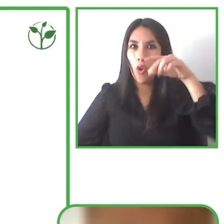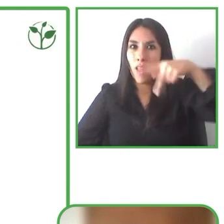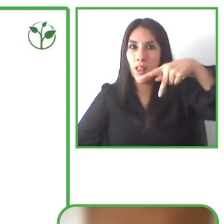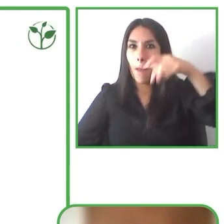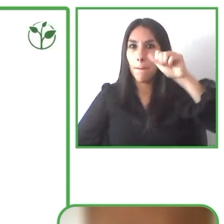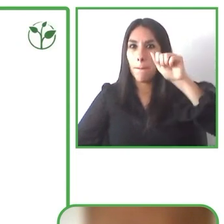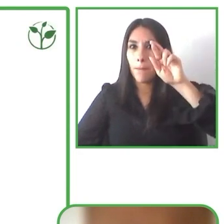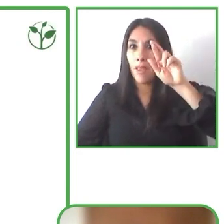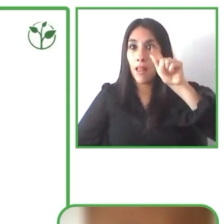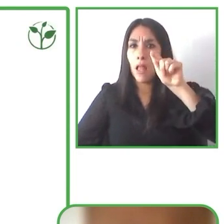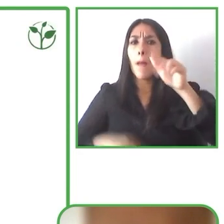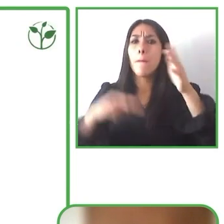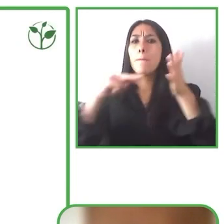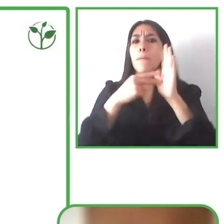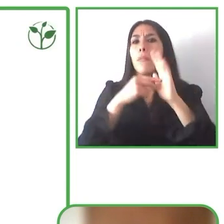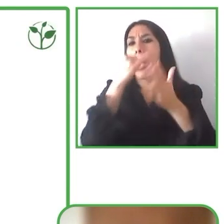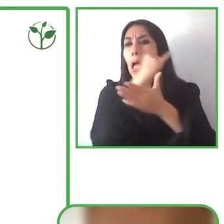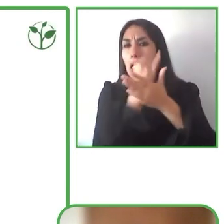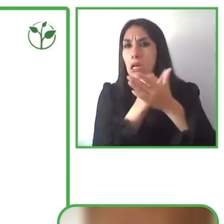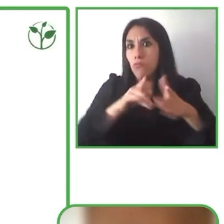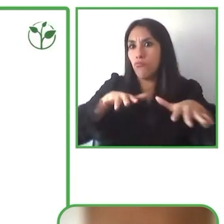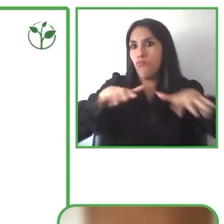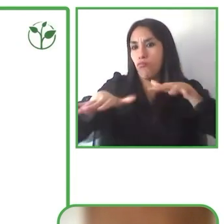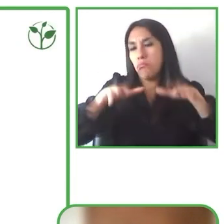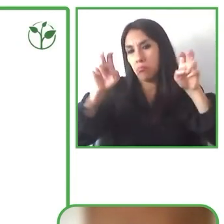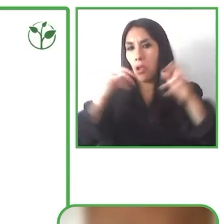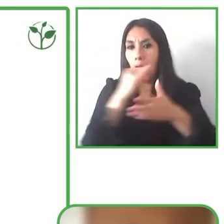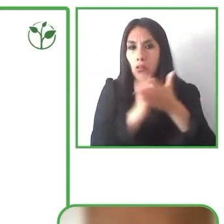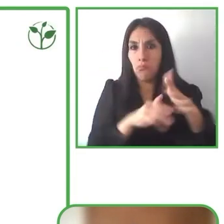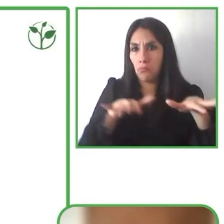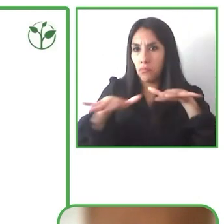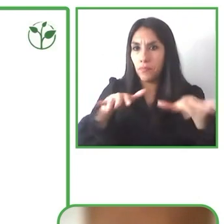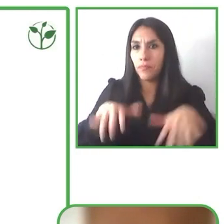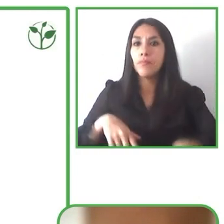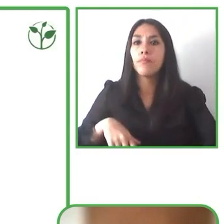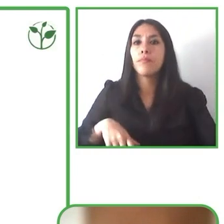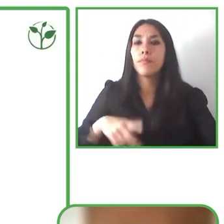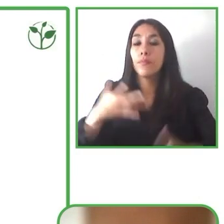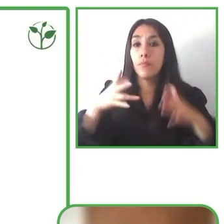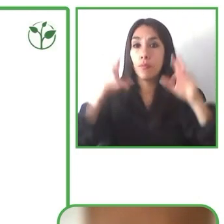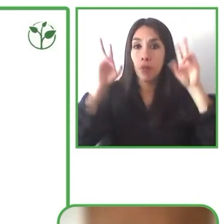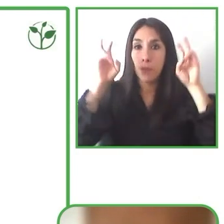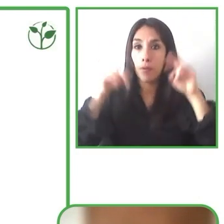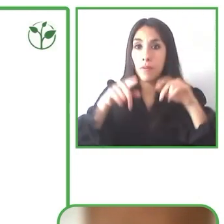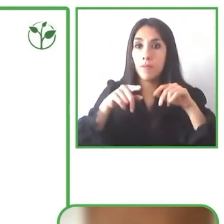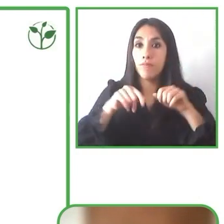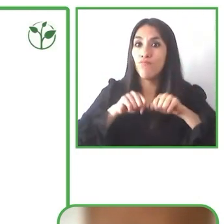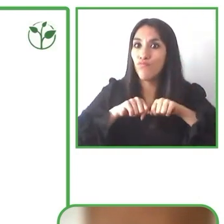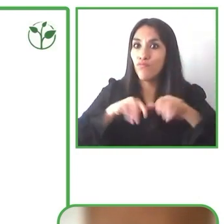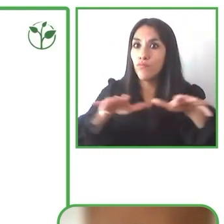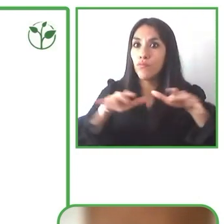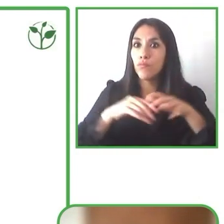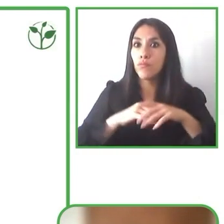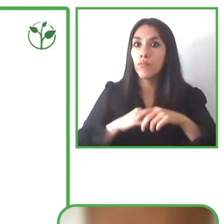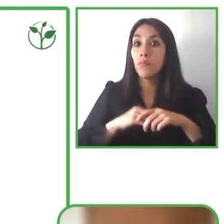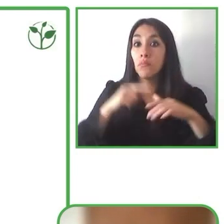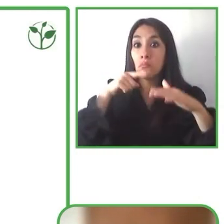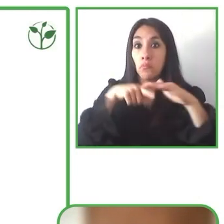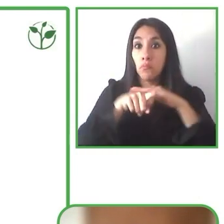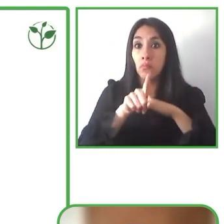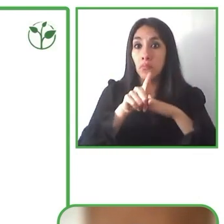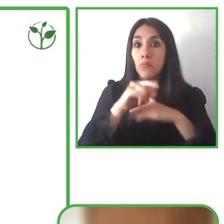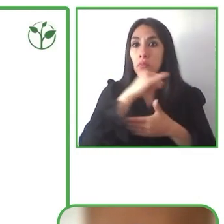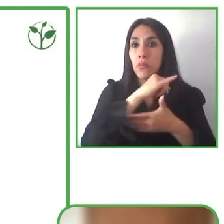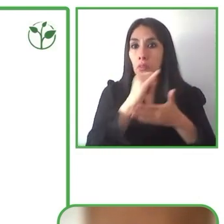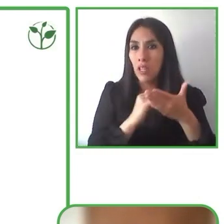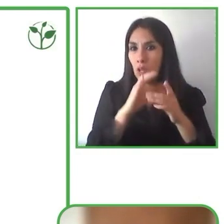la relevancia que ampliar las fronteras del acceso al arte y la cultura tiene que significar que en cada